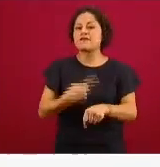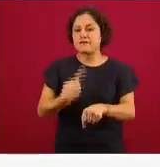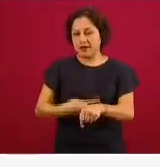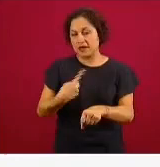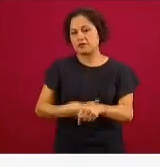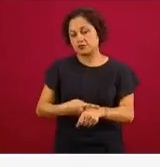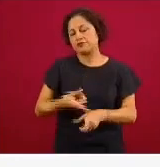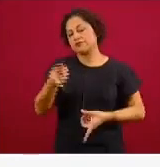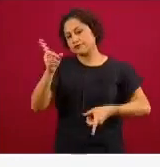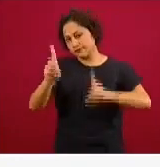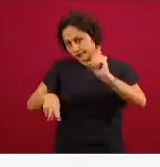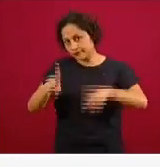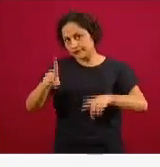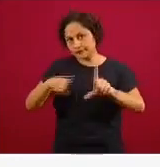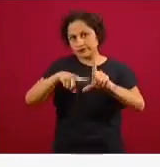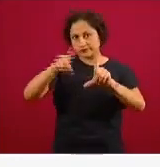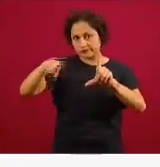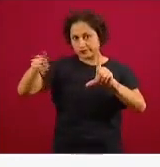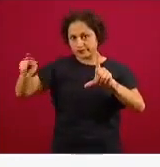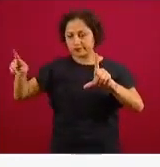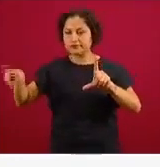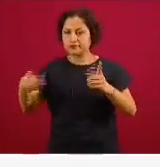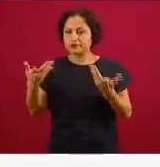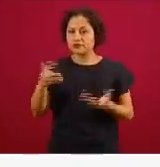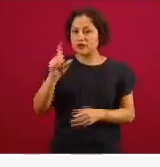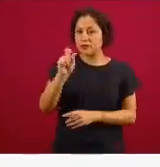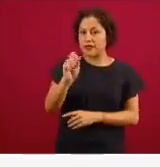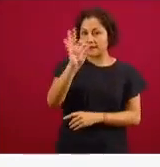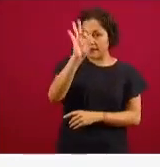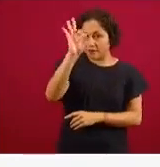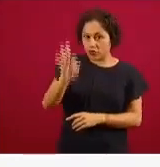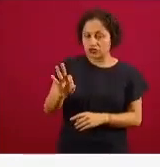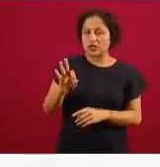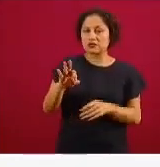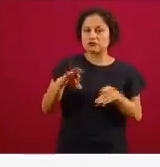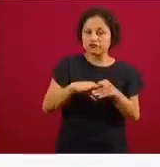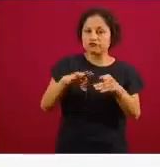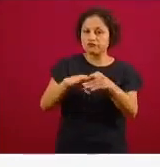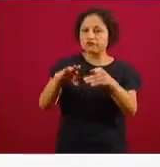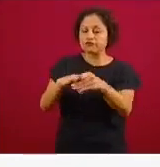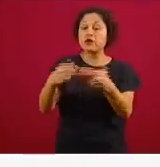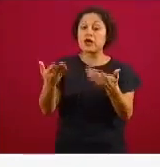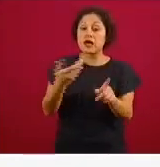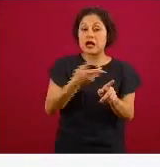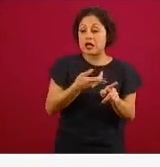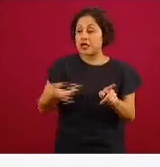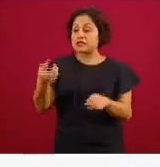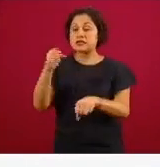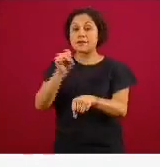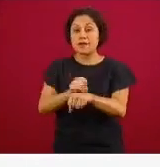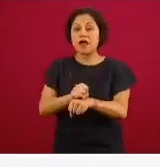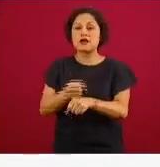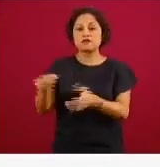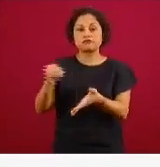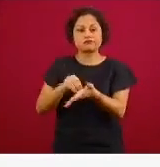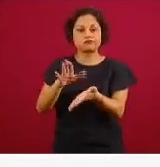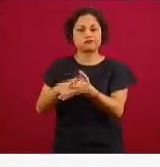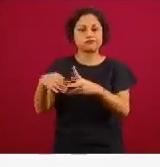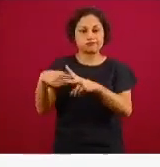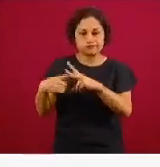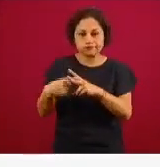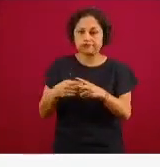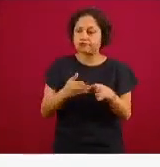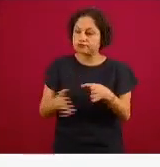20% 20% y esto va cambiando semana a semana noten ustedes que además